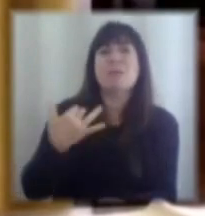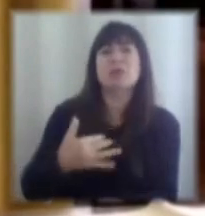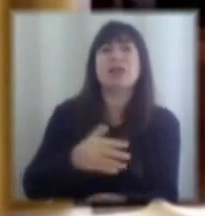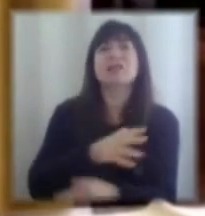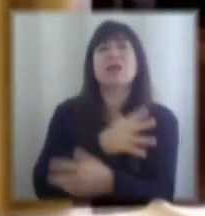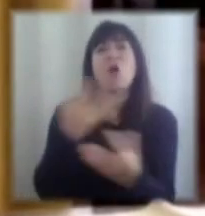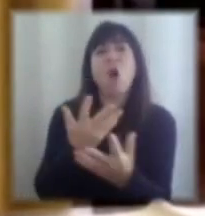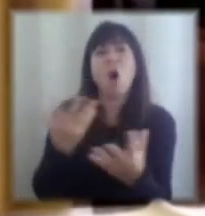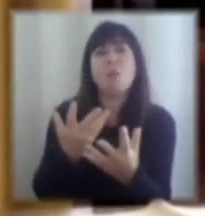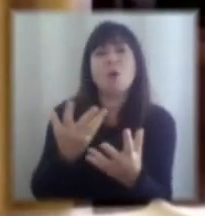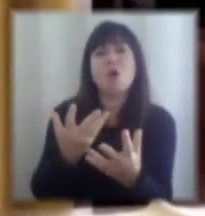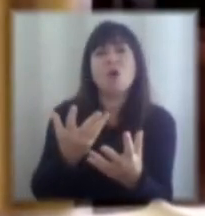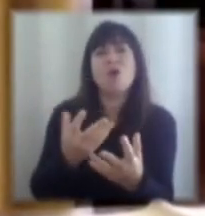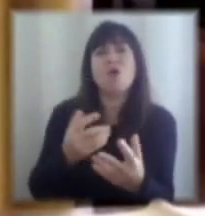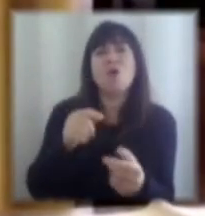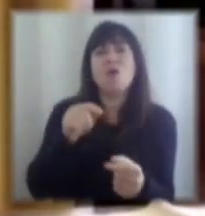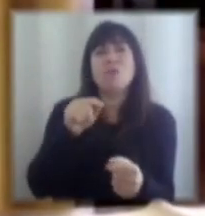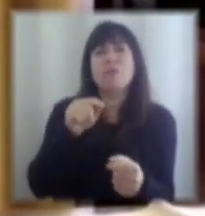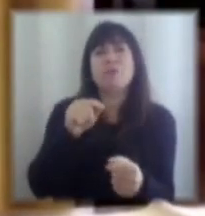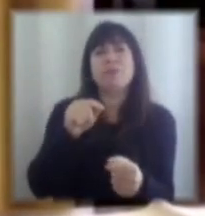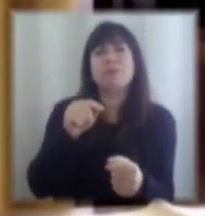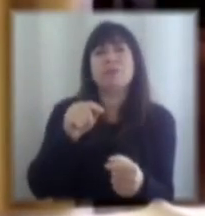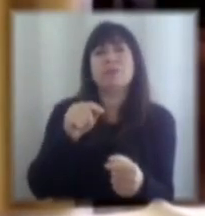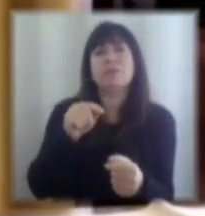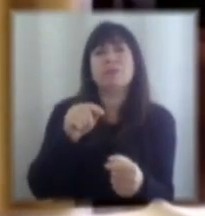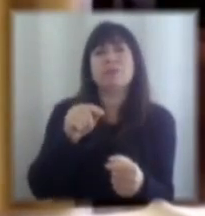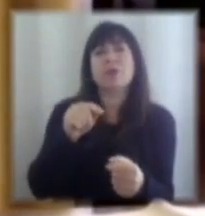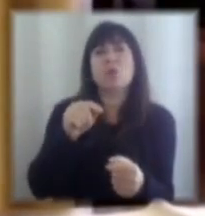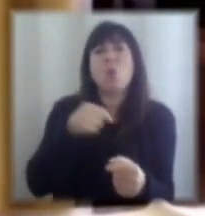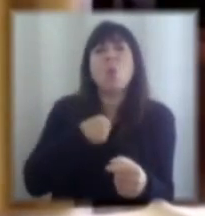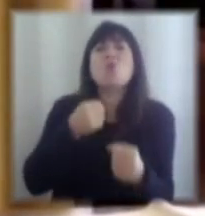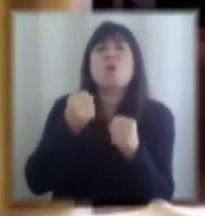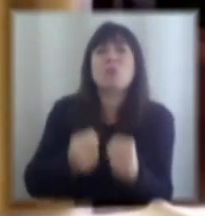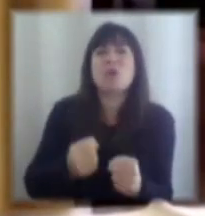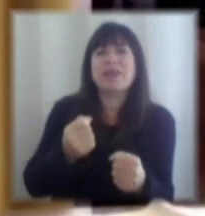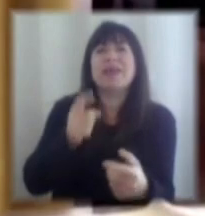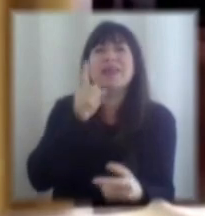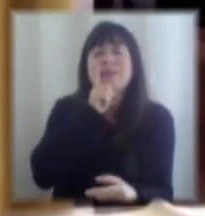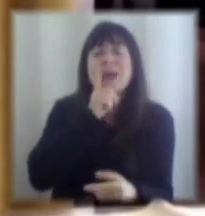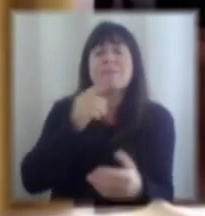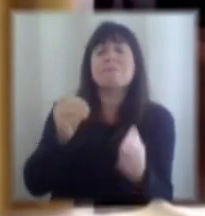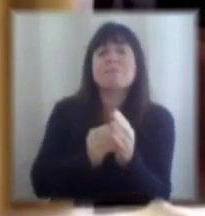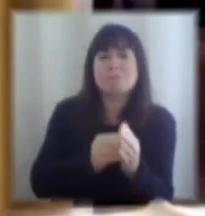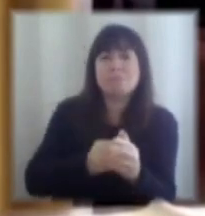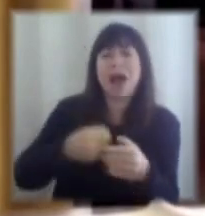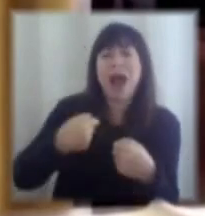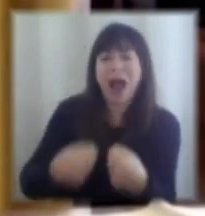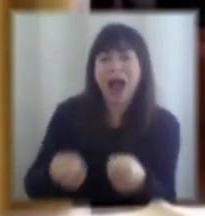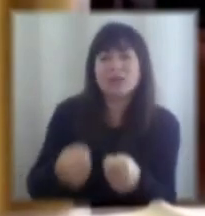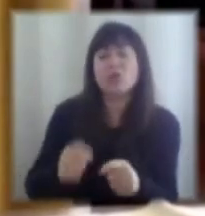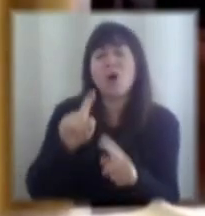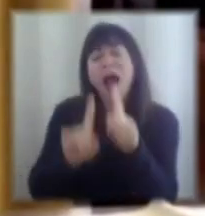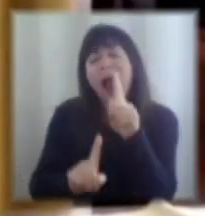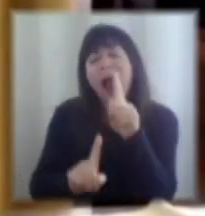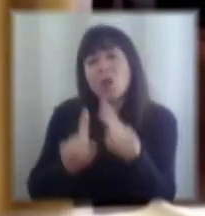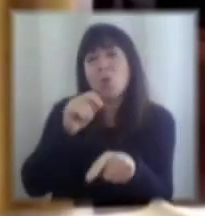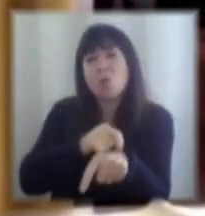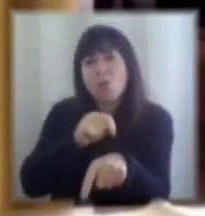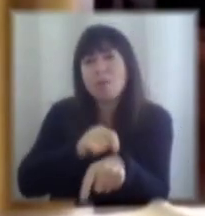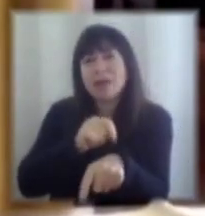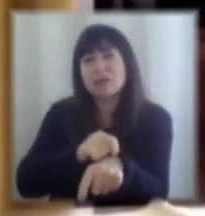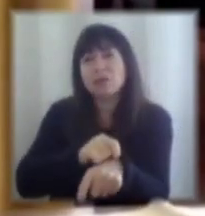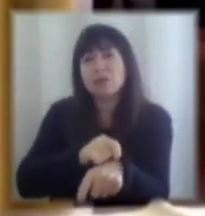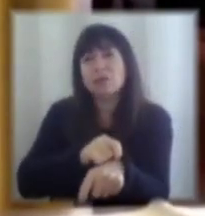más allá de la coyuntura donde tú puedes tener una desviación transitoria, tienes mayor gasto transitorio, excepcional, y es lo que corresponde para una situación